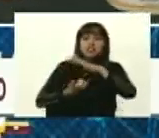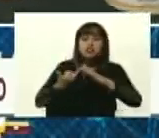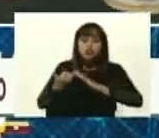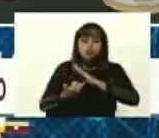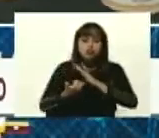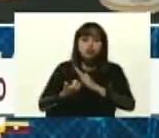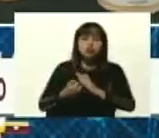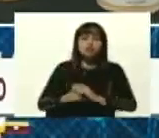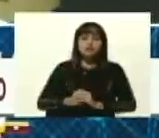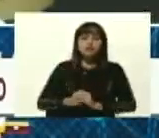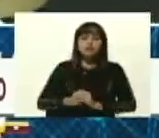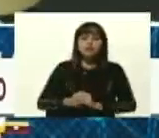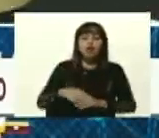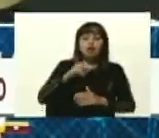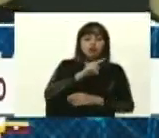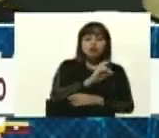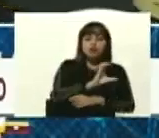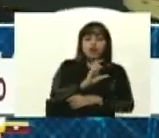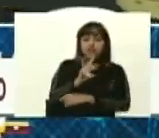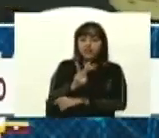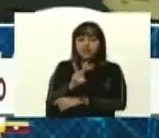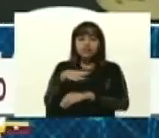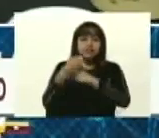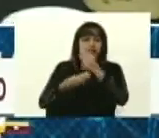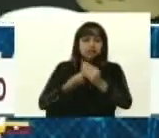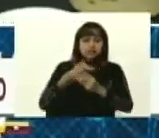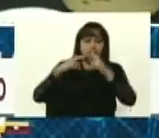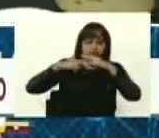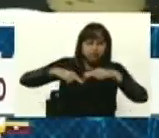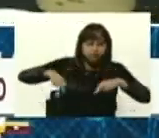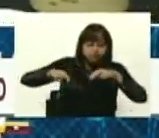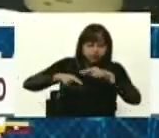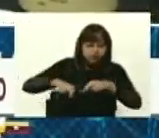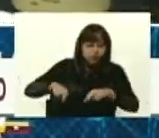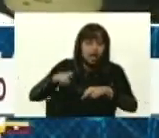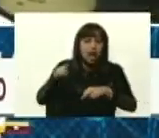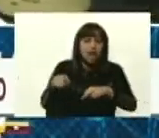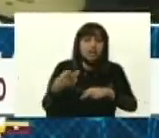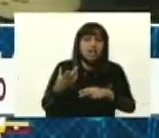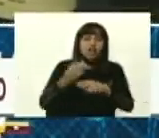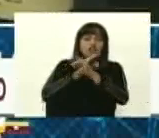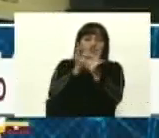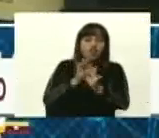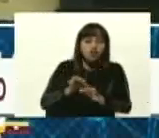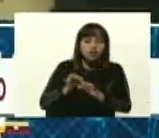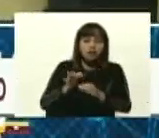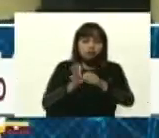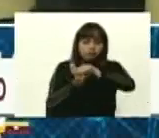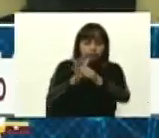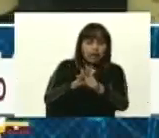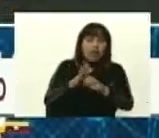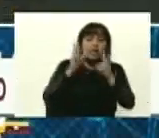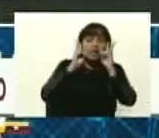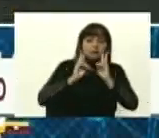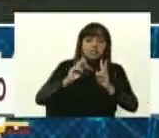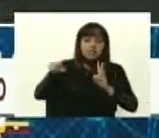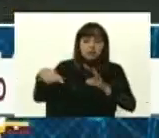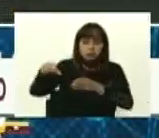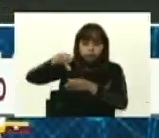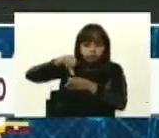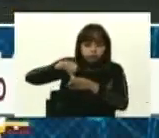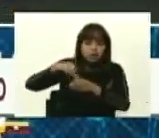en la UCB, y a la solución sanitizante le hizo la prueba